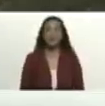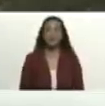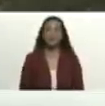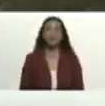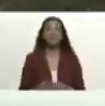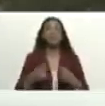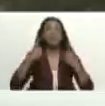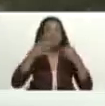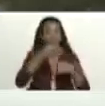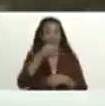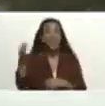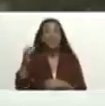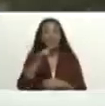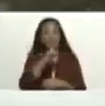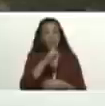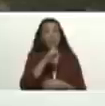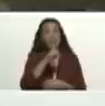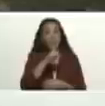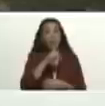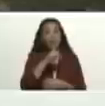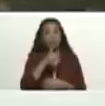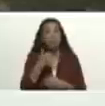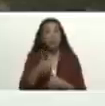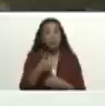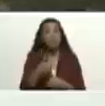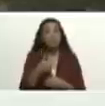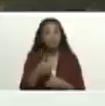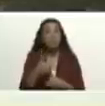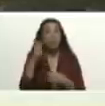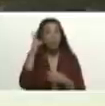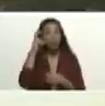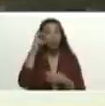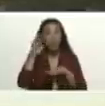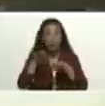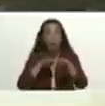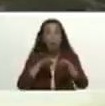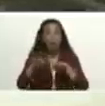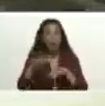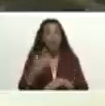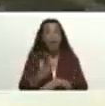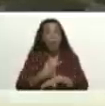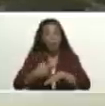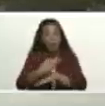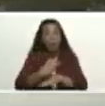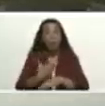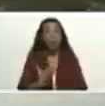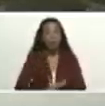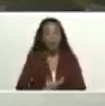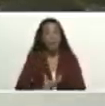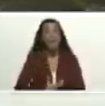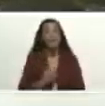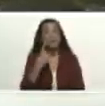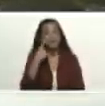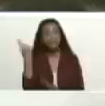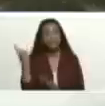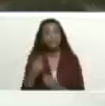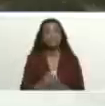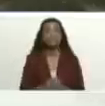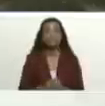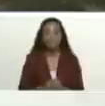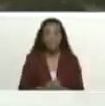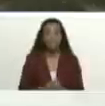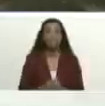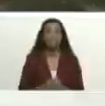excelente ahí los estoy viendo y los estoy escuchando con mucha atención gobernador Alberto Galíndez